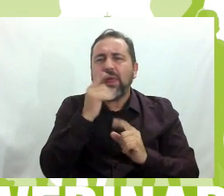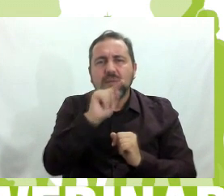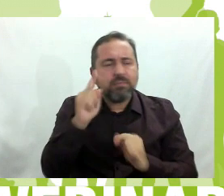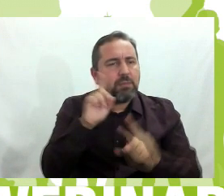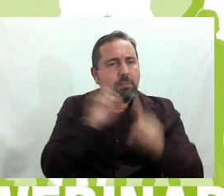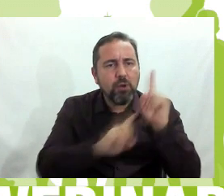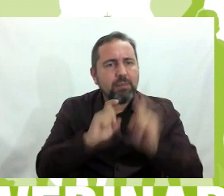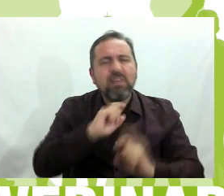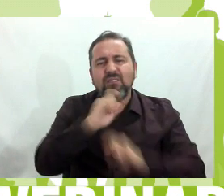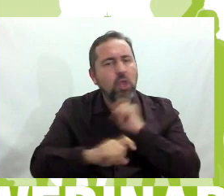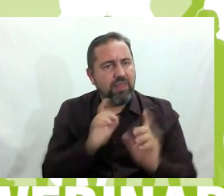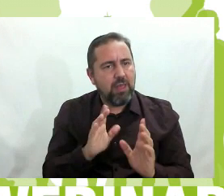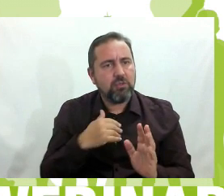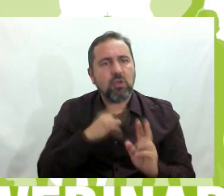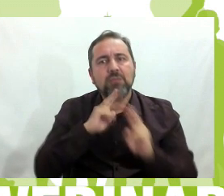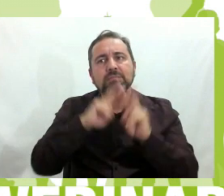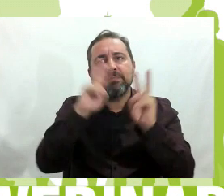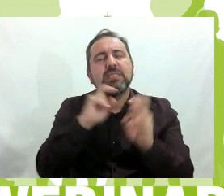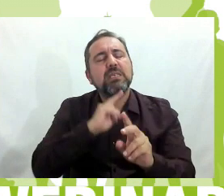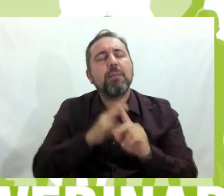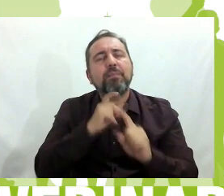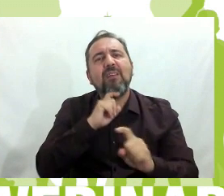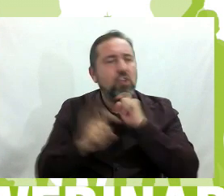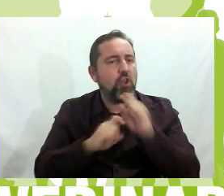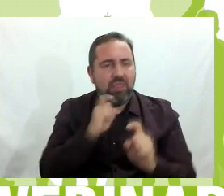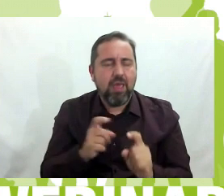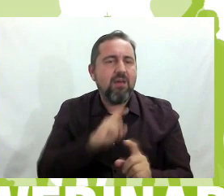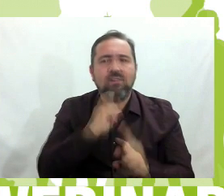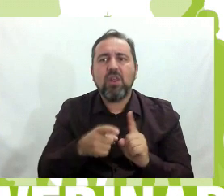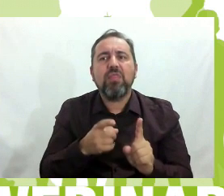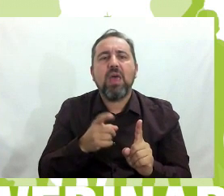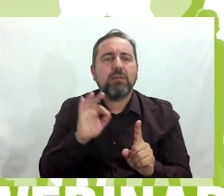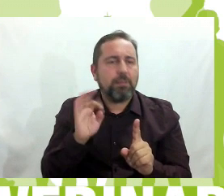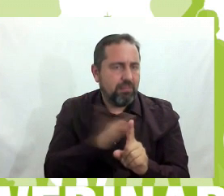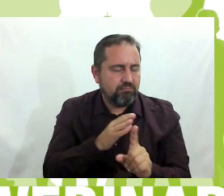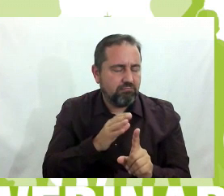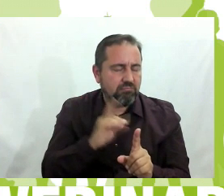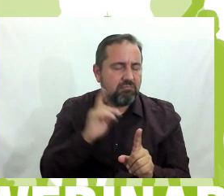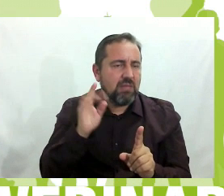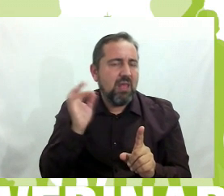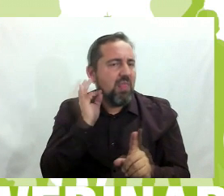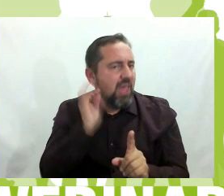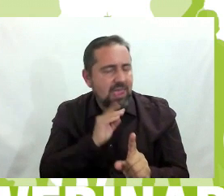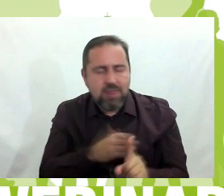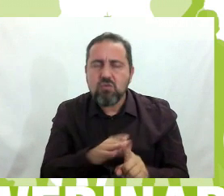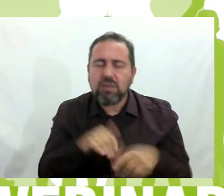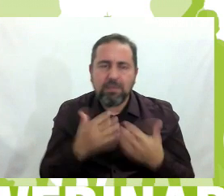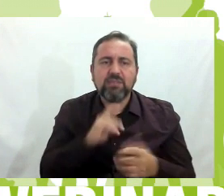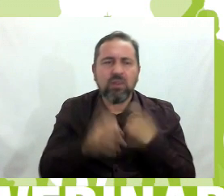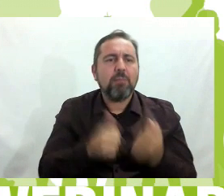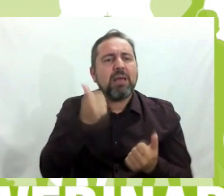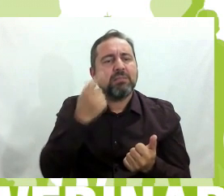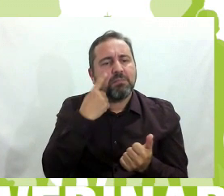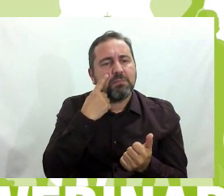violencia. Yo digo violencia, pero es todo tipo. Violencia de género entra también dentro de esta violencia, aunque esto pasa más